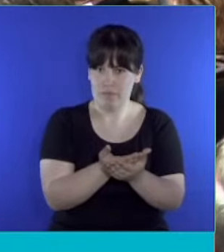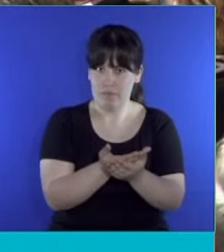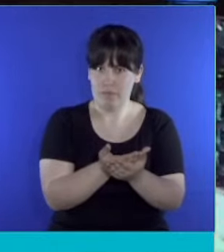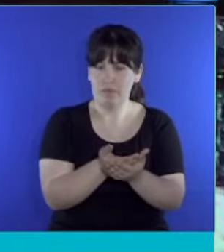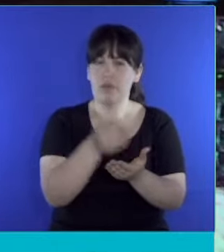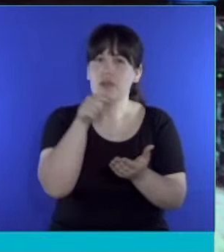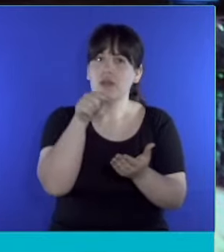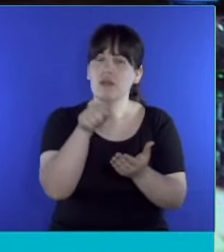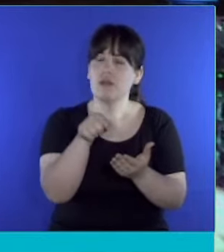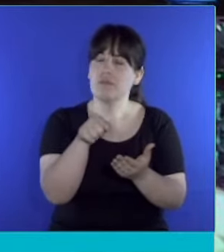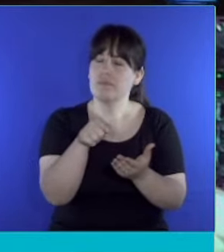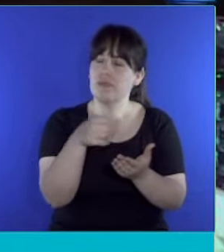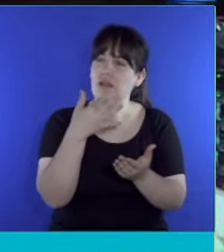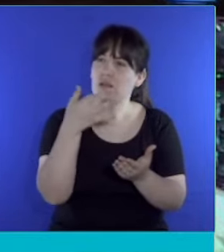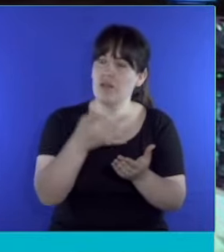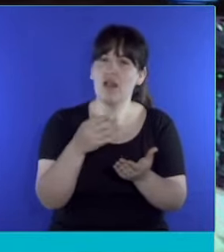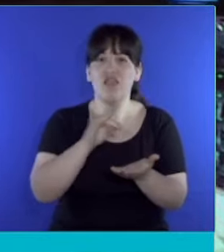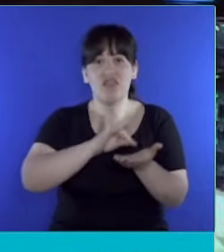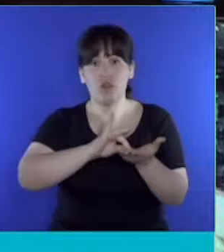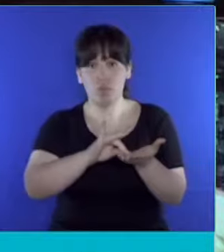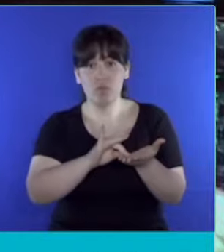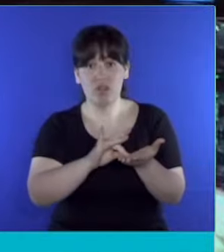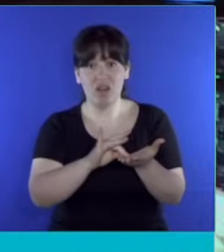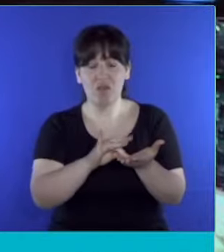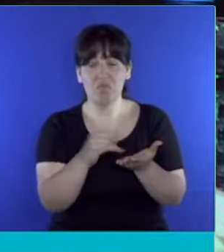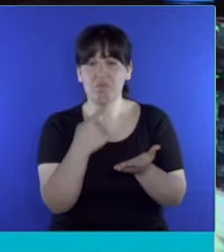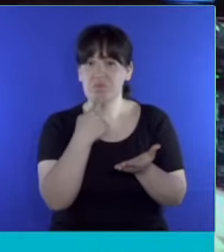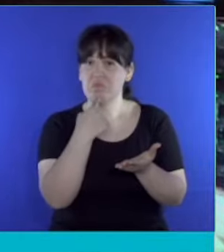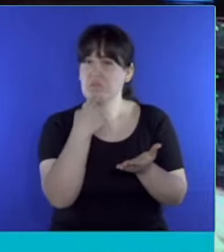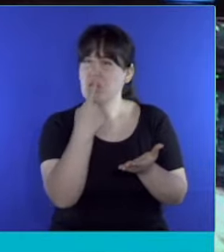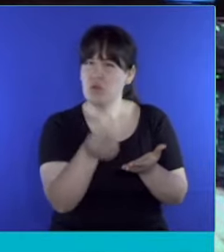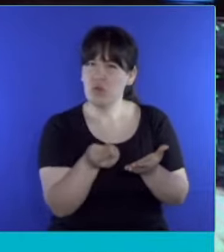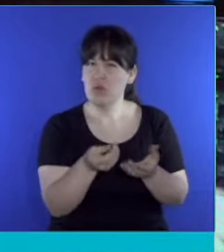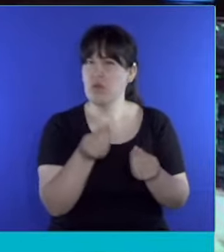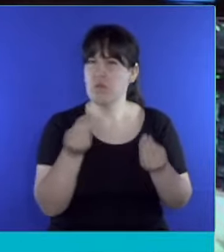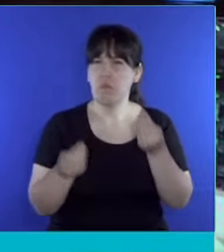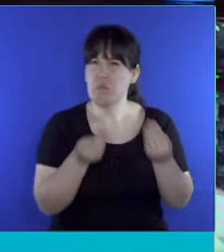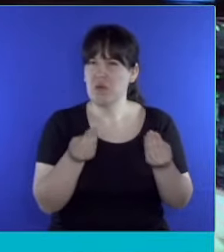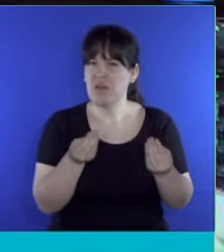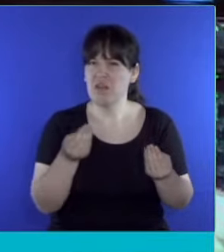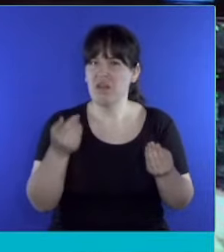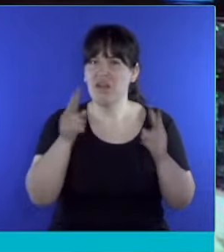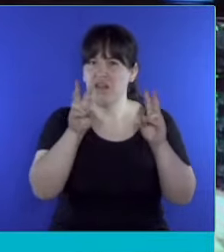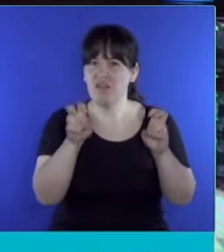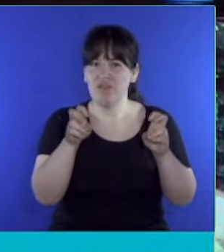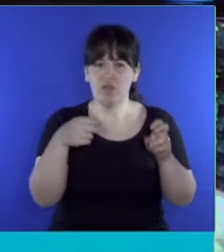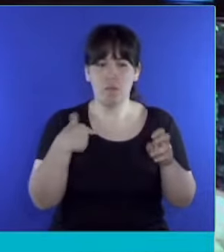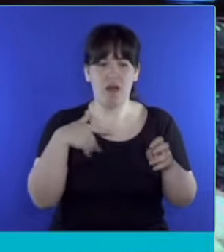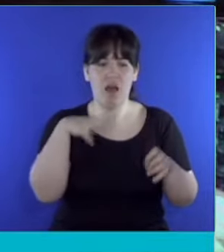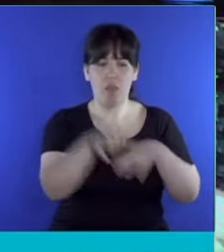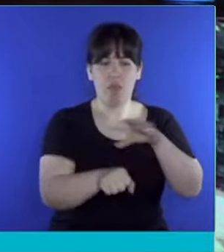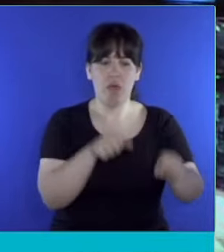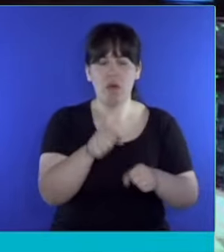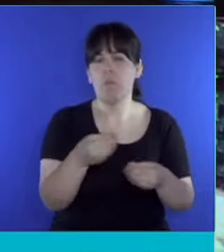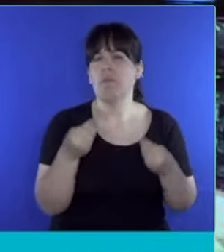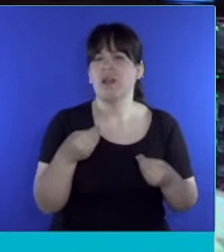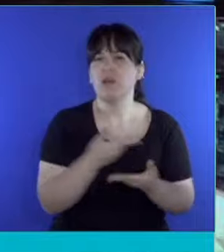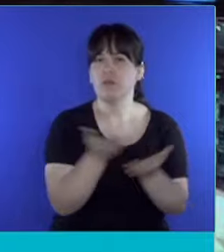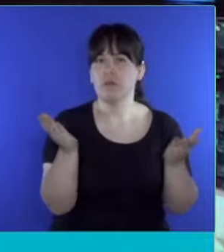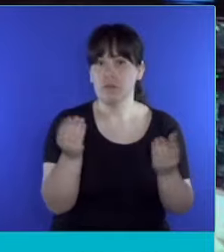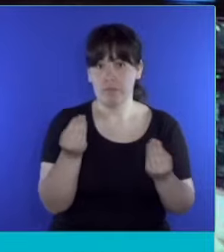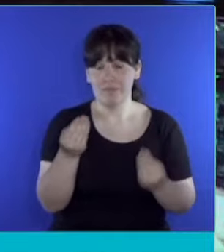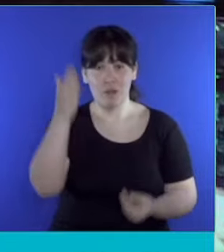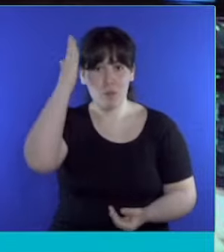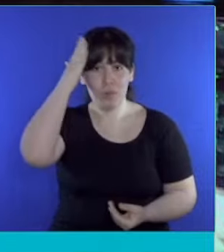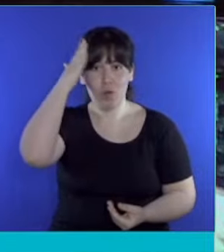La verdad que cuando un diputado pregunta cuál es la utilidad pública de la cosa expropiar, la utilidad pública es la memoria,